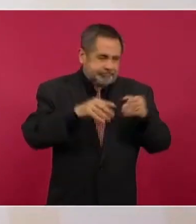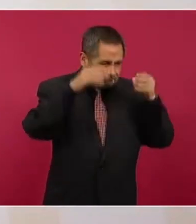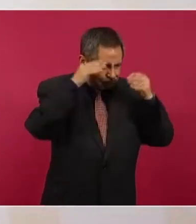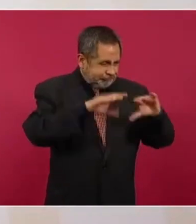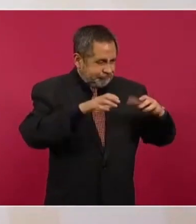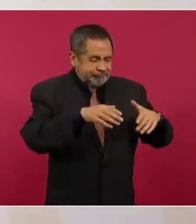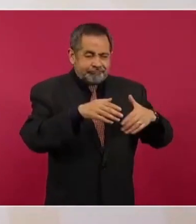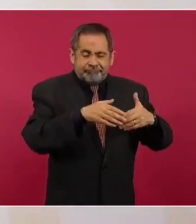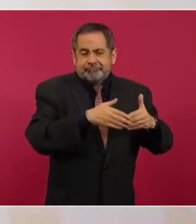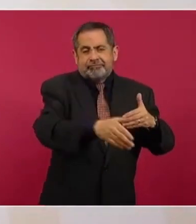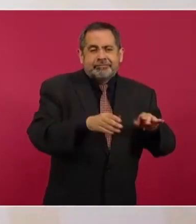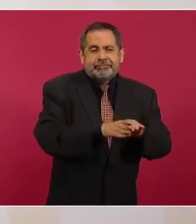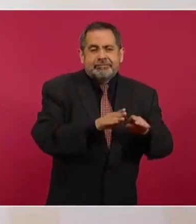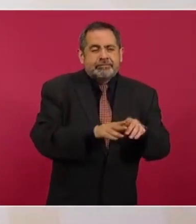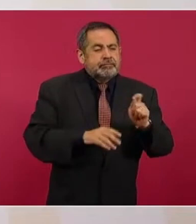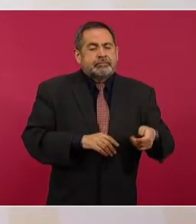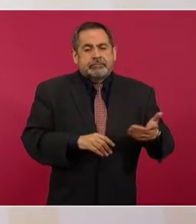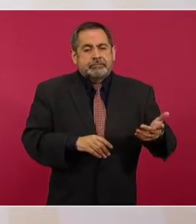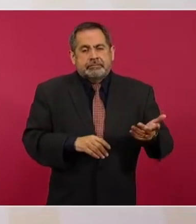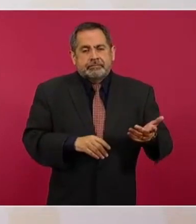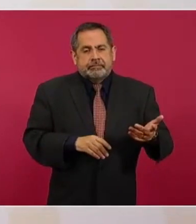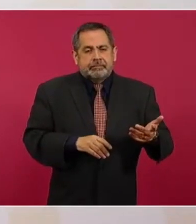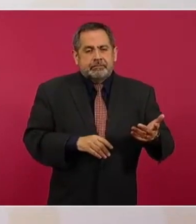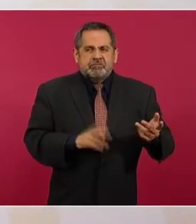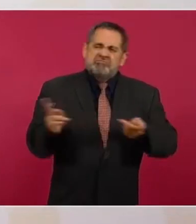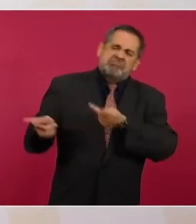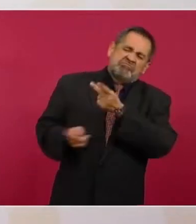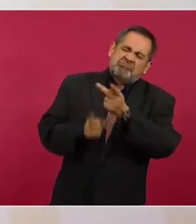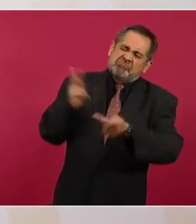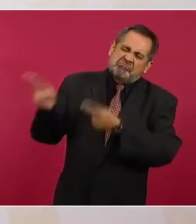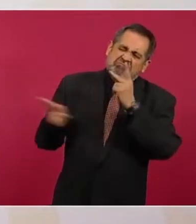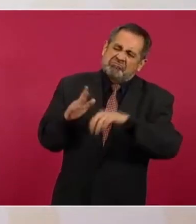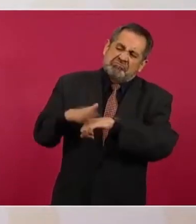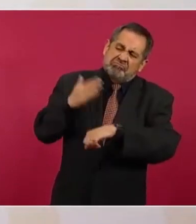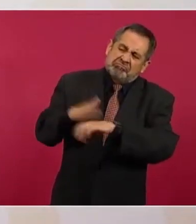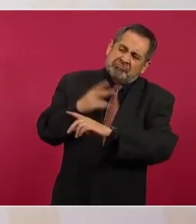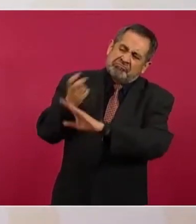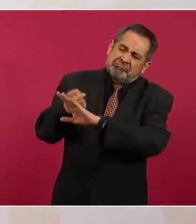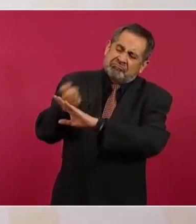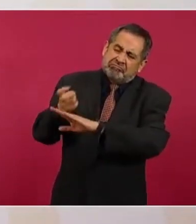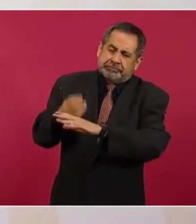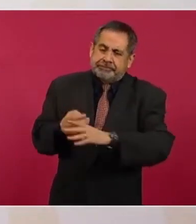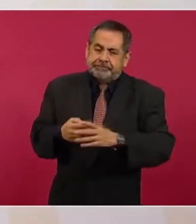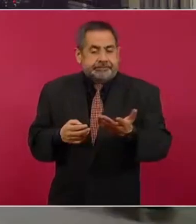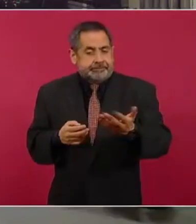a cuestionarnos. No tienes el